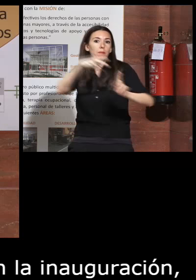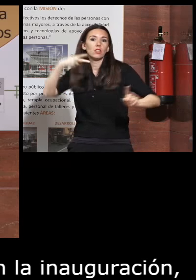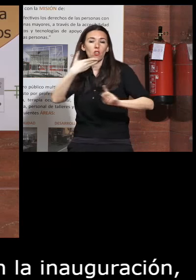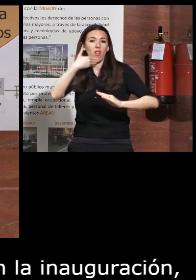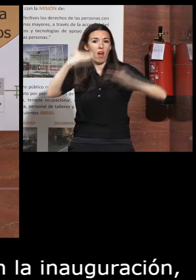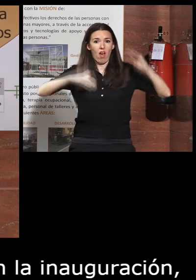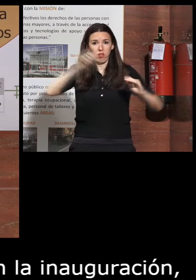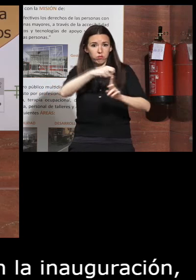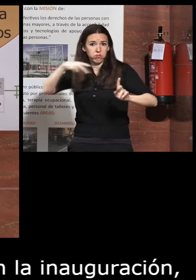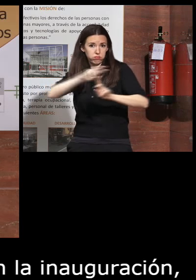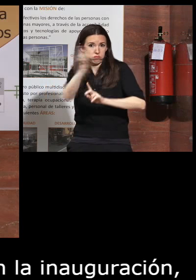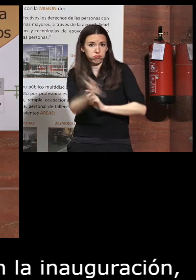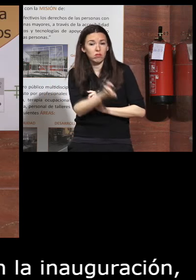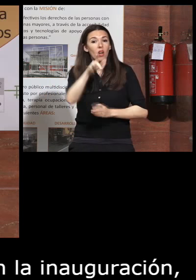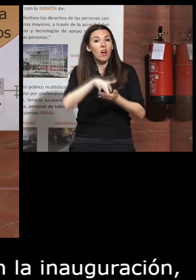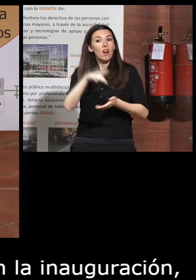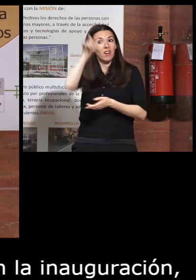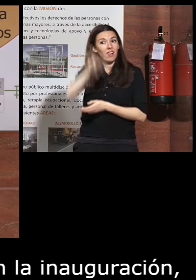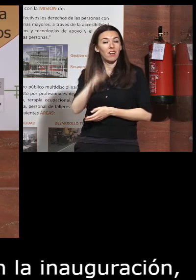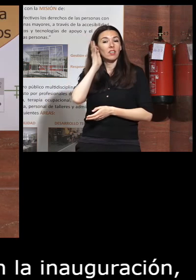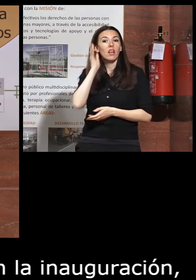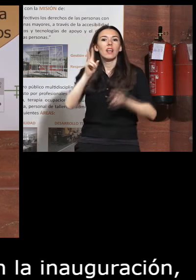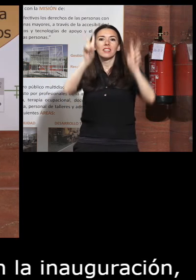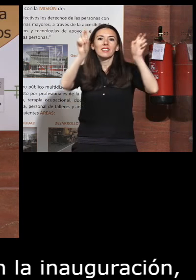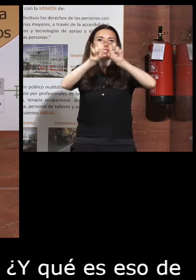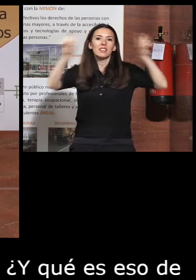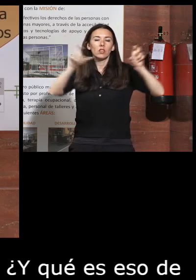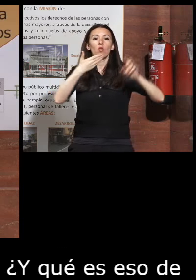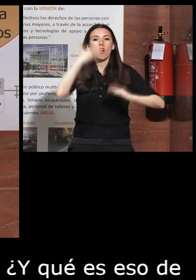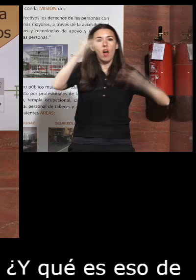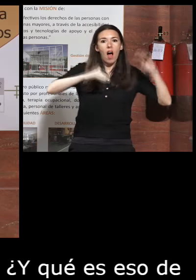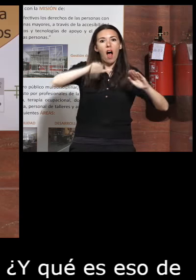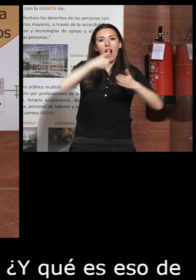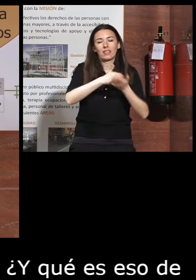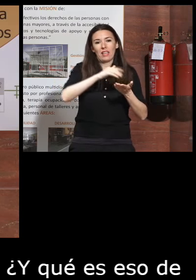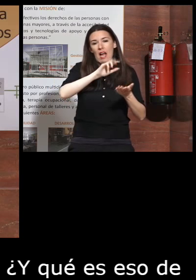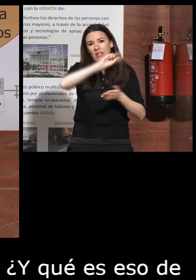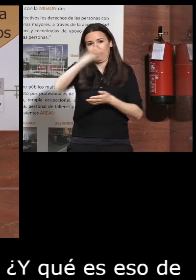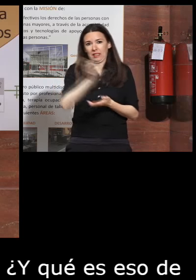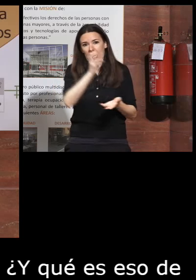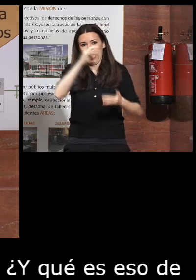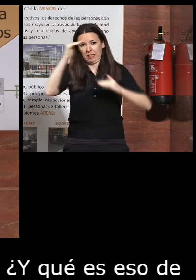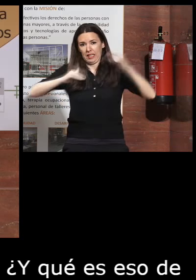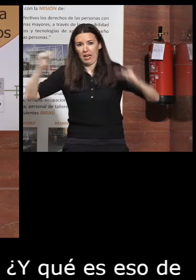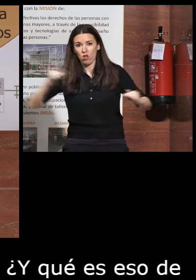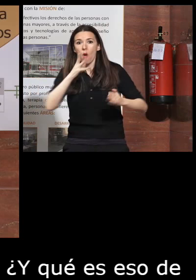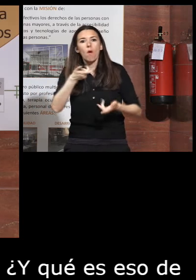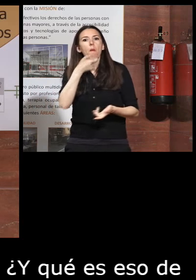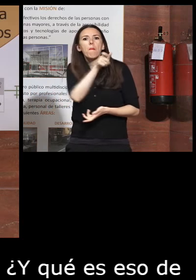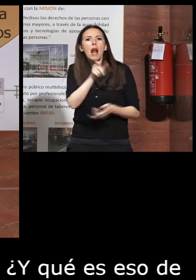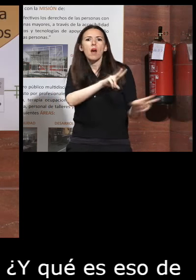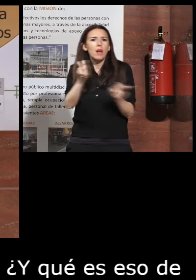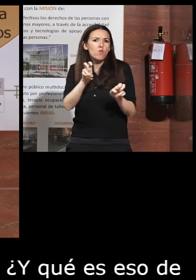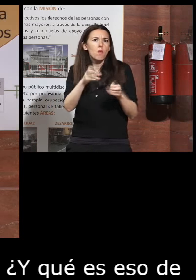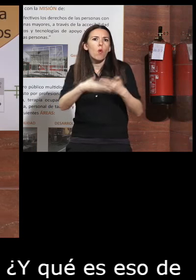transgeneracional que Sacramento ha titulado de lo intergeneracional a lo transgeneracional porque no es como una palabra nueva de una